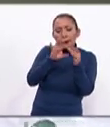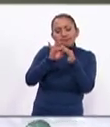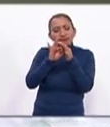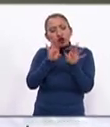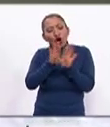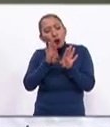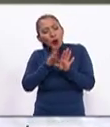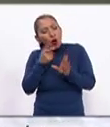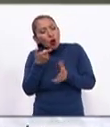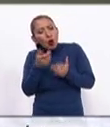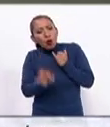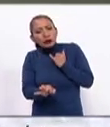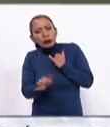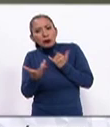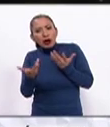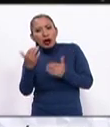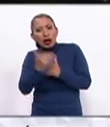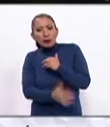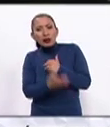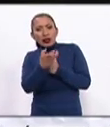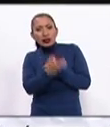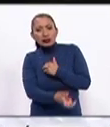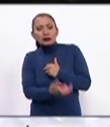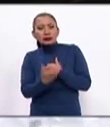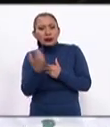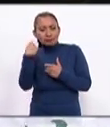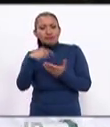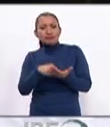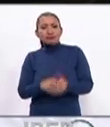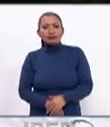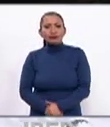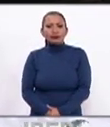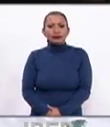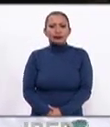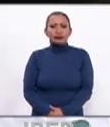cómo finalmente acabamos con nuestra pieza de desempeño vacía.